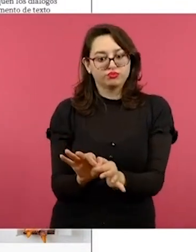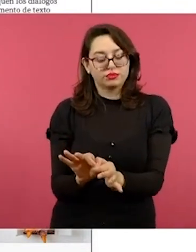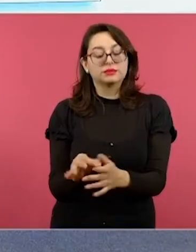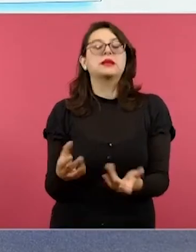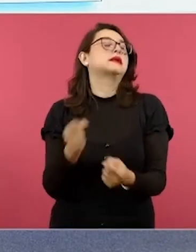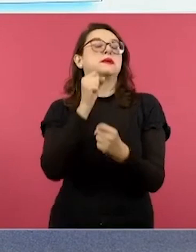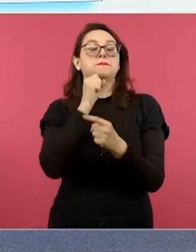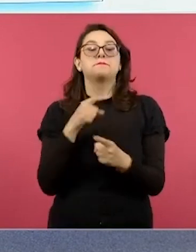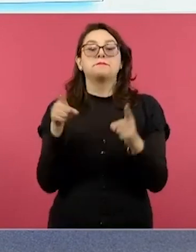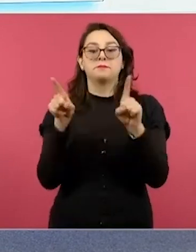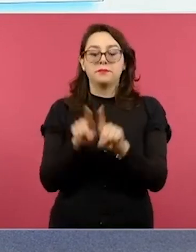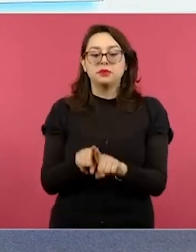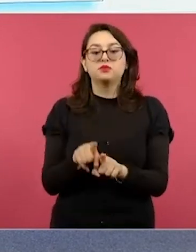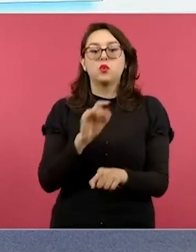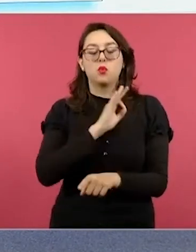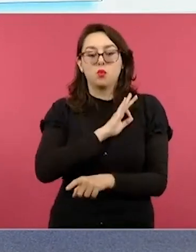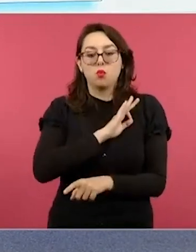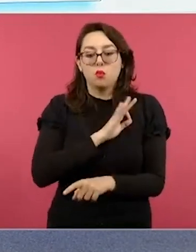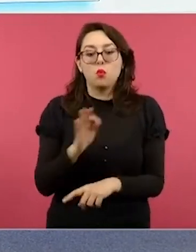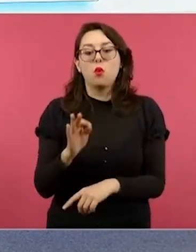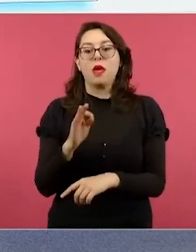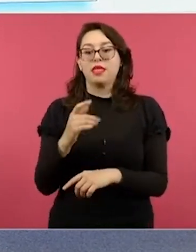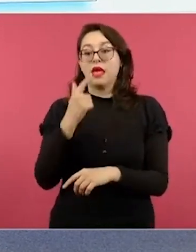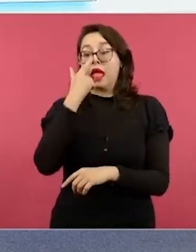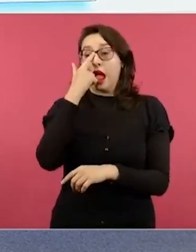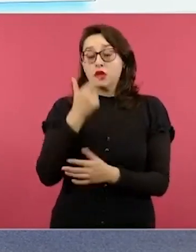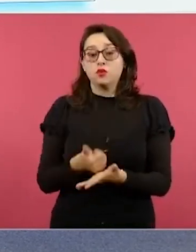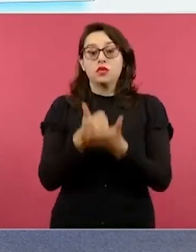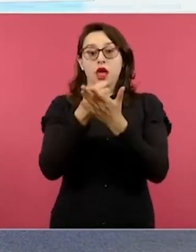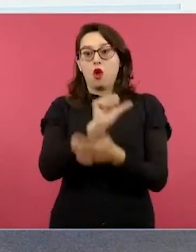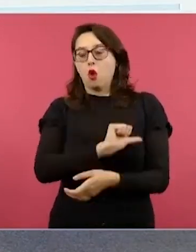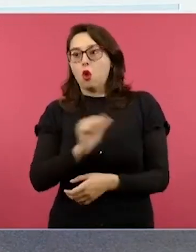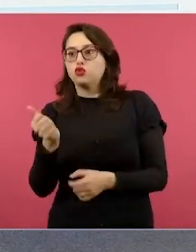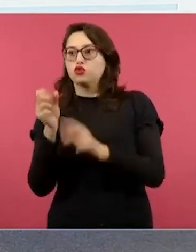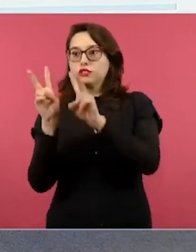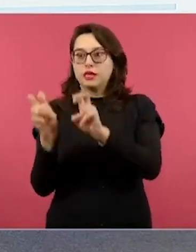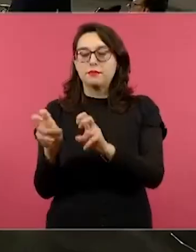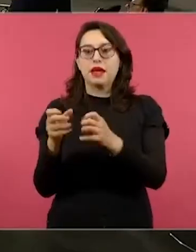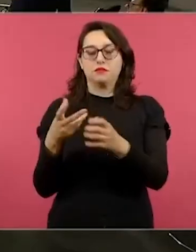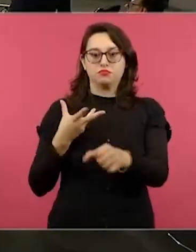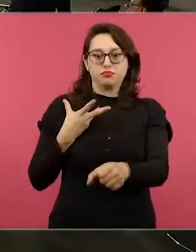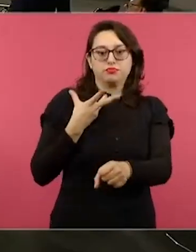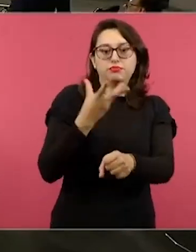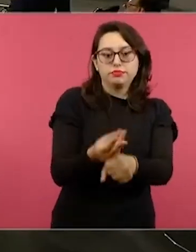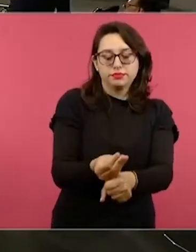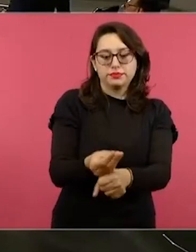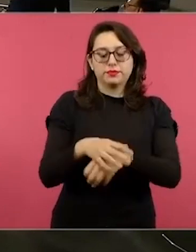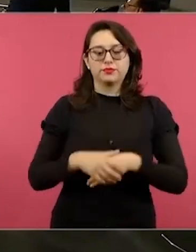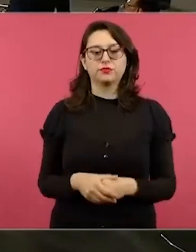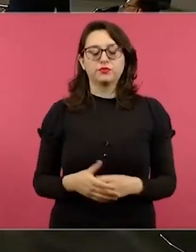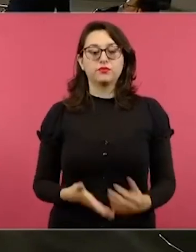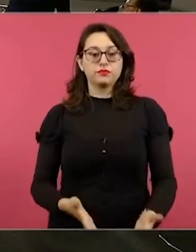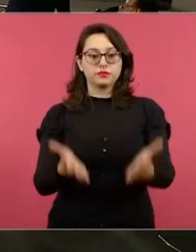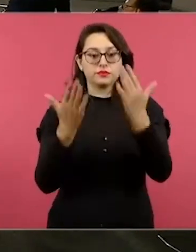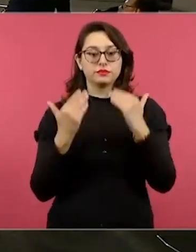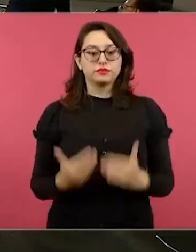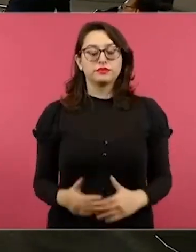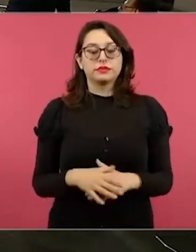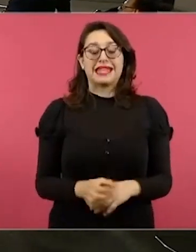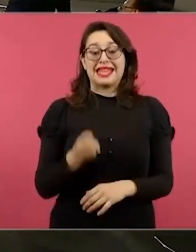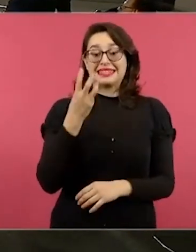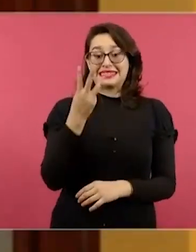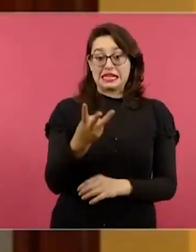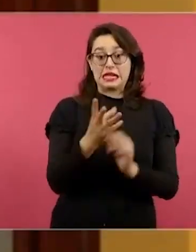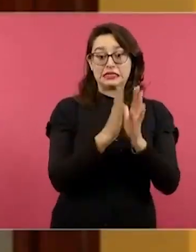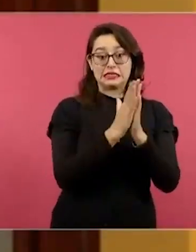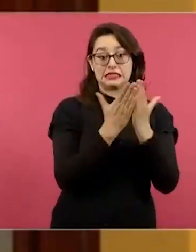alternativas para el trabajo en el aula. Adelante, por favor. Estos tres libros que